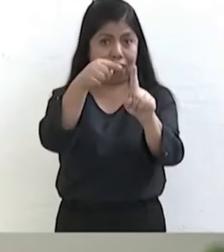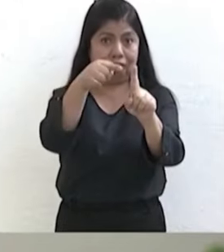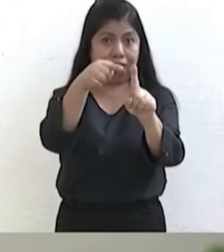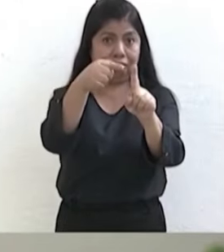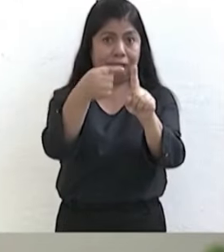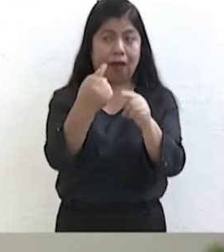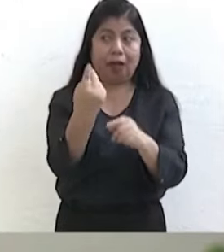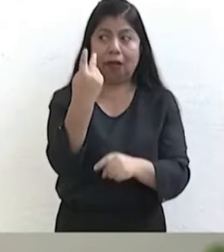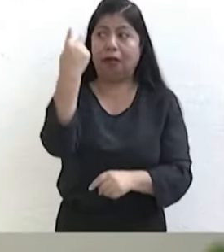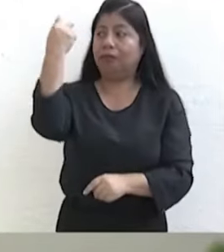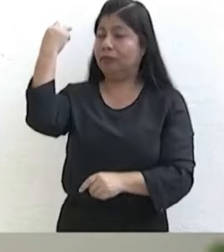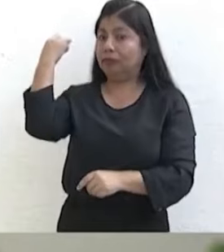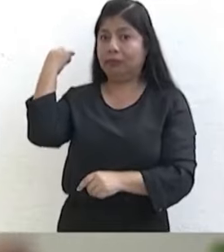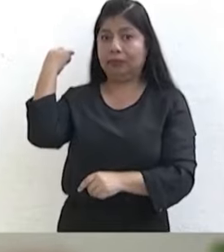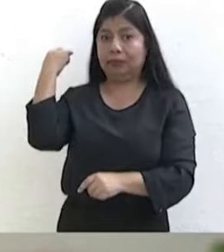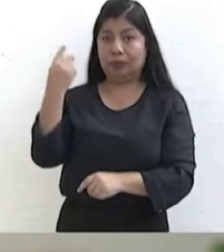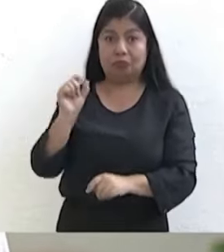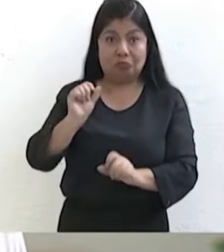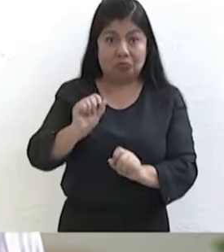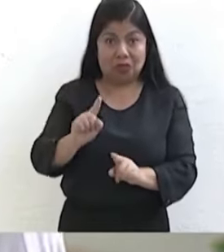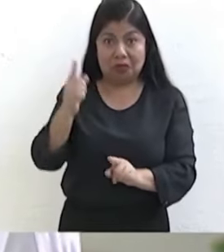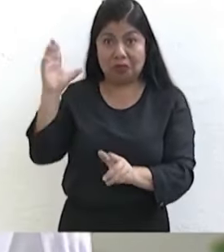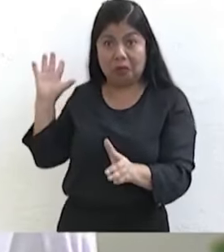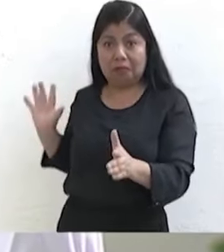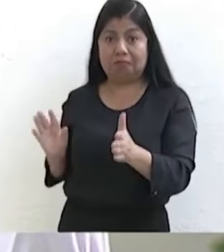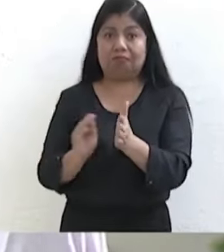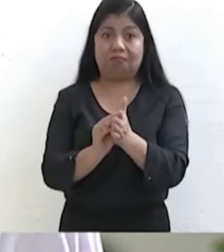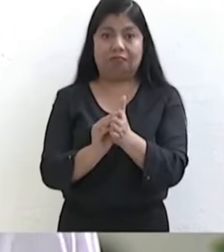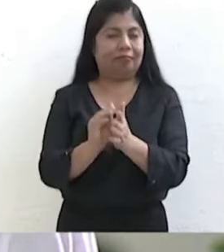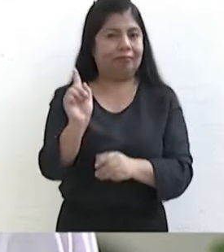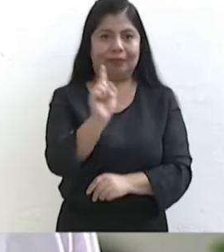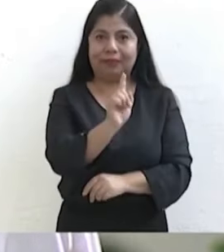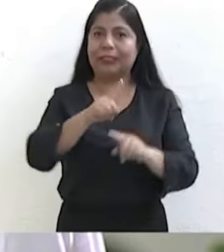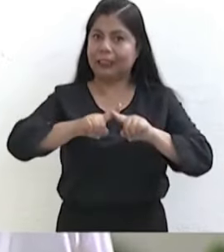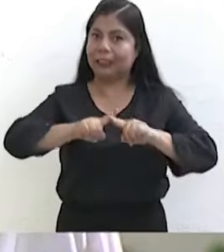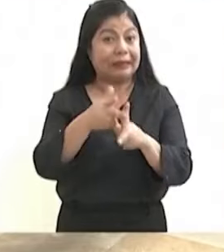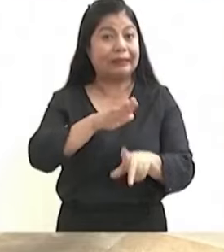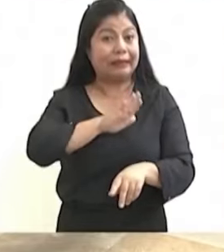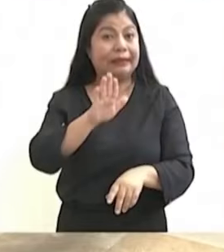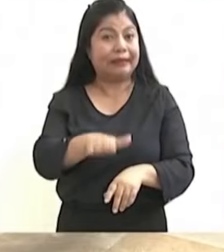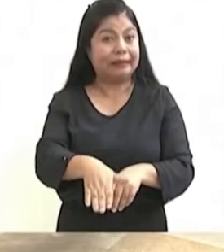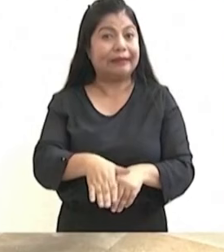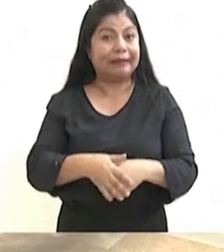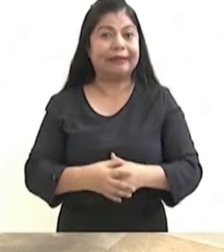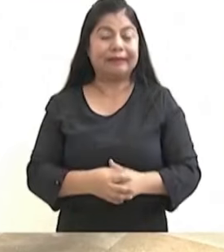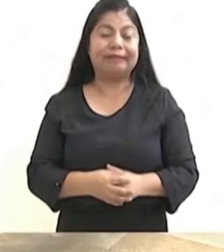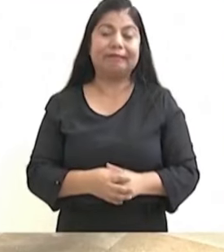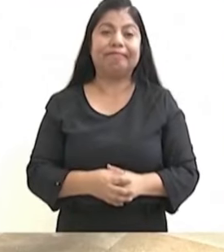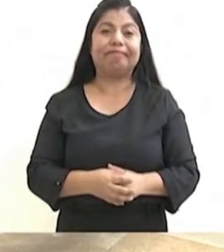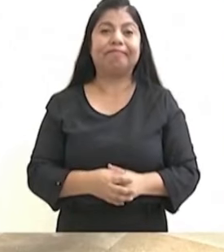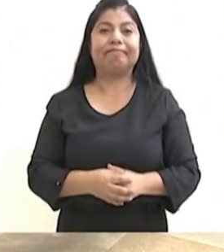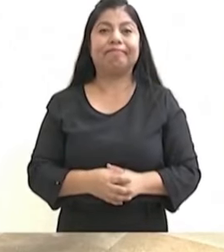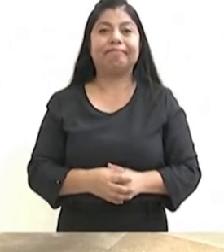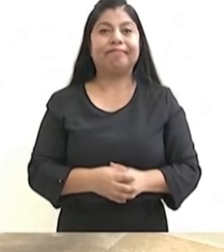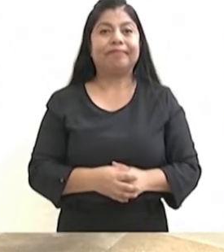pero forjada desde abajo y para todos, como Felipe Ángeles y